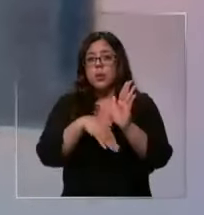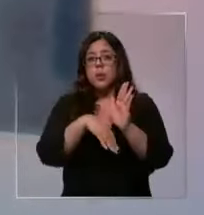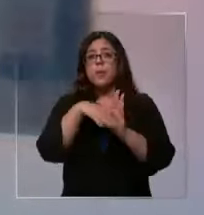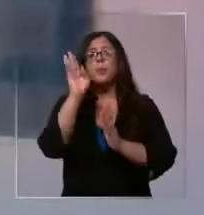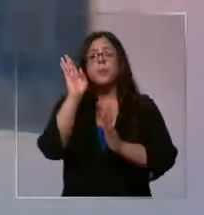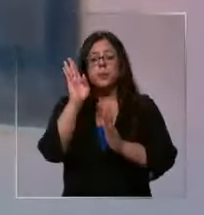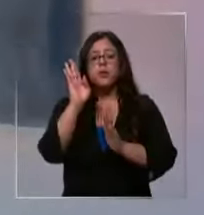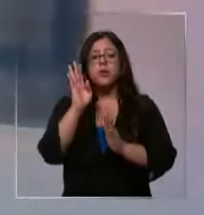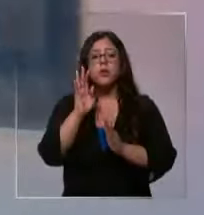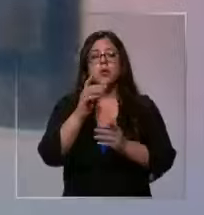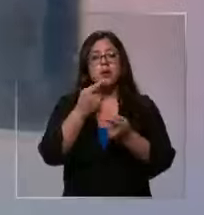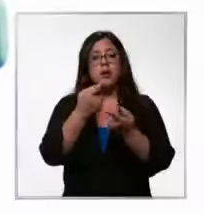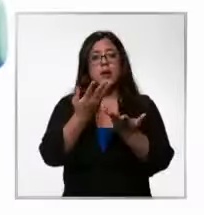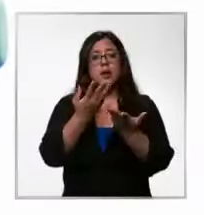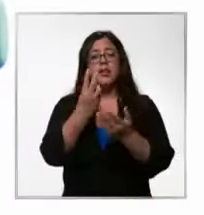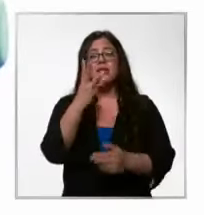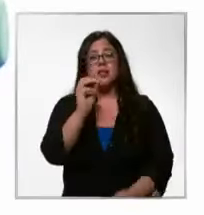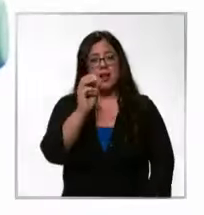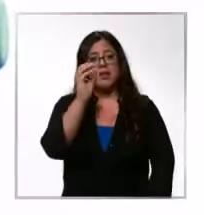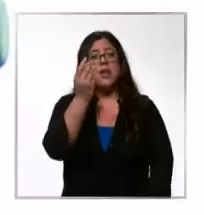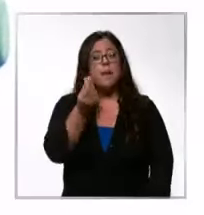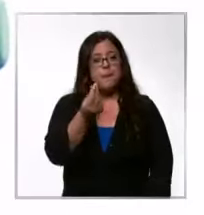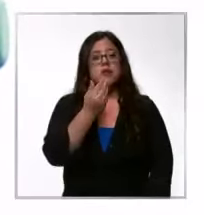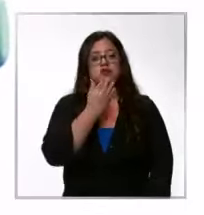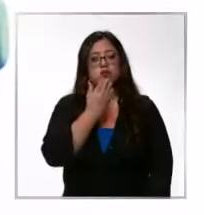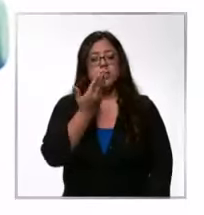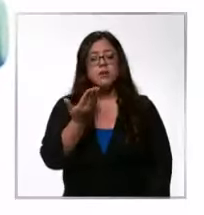alza de otros 30 pesos.